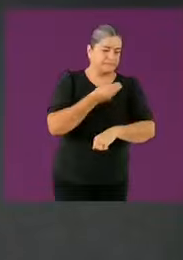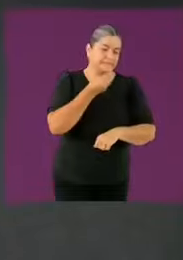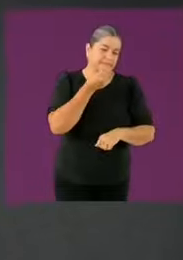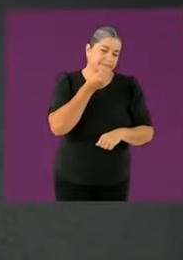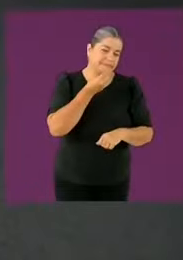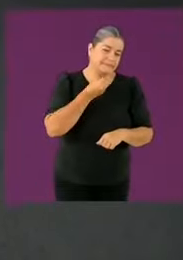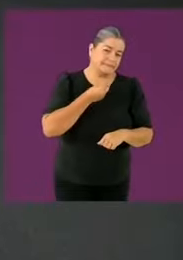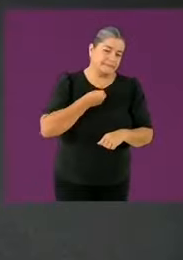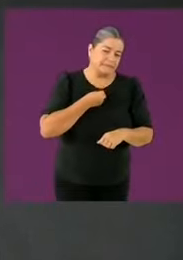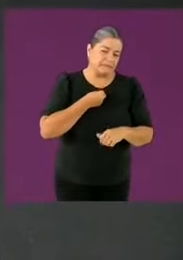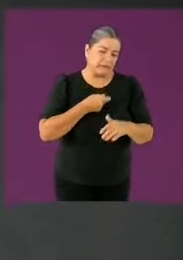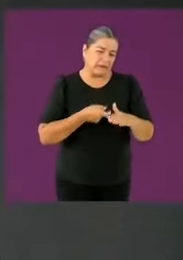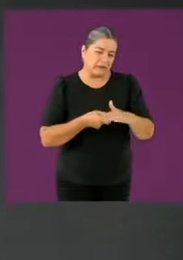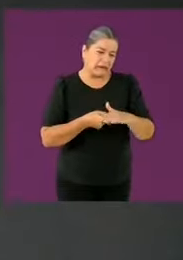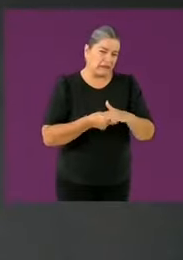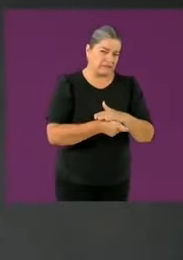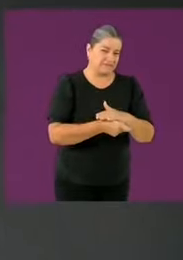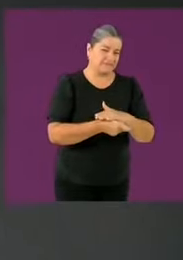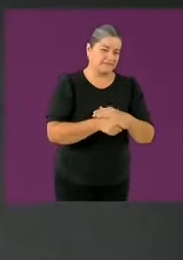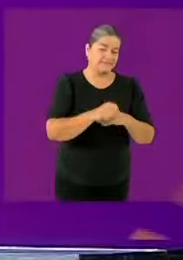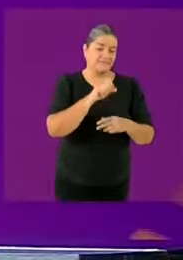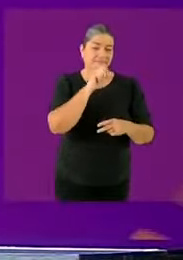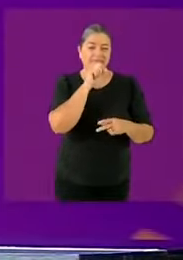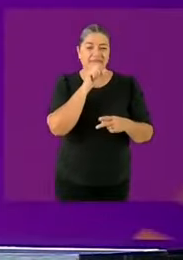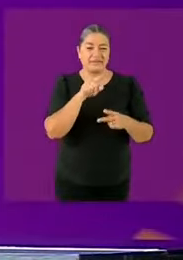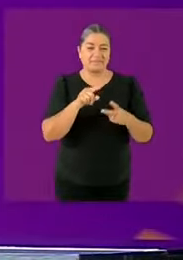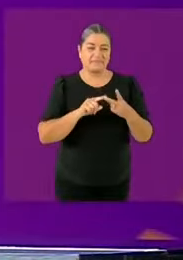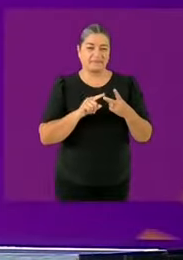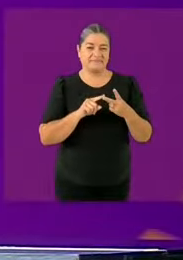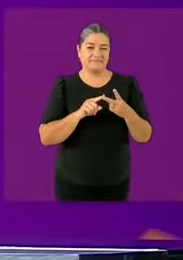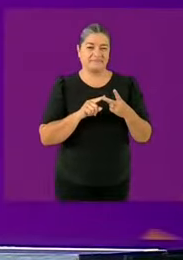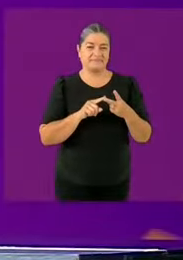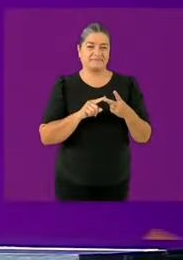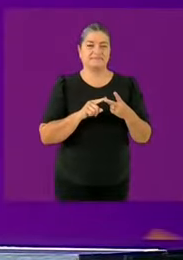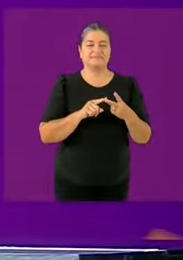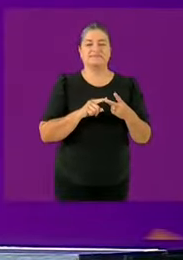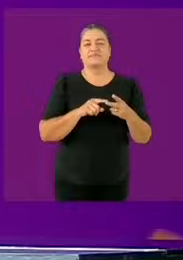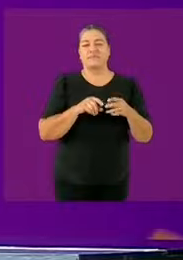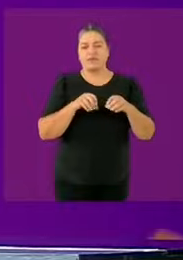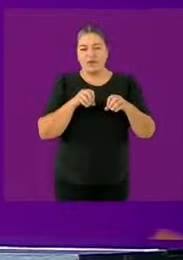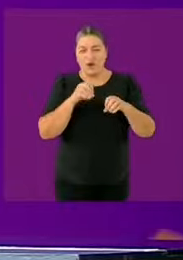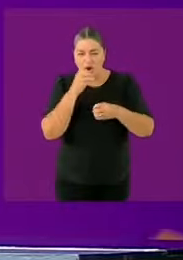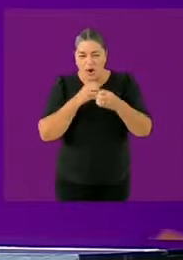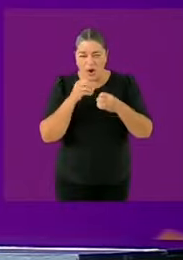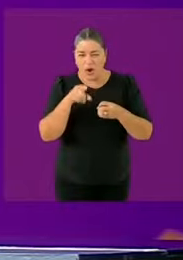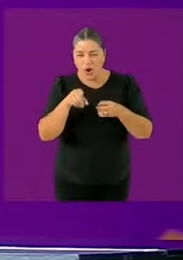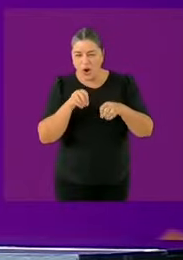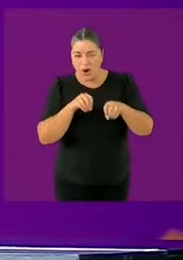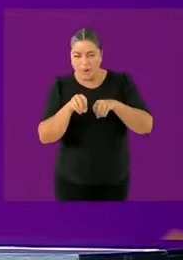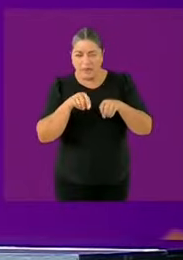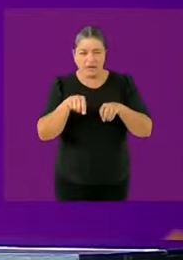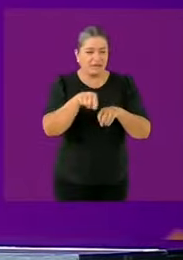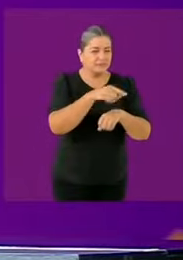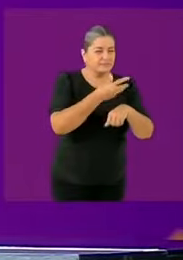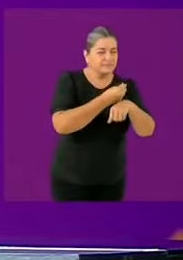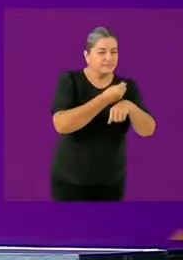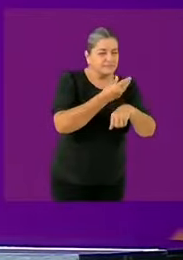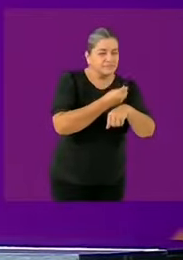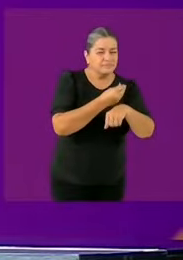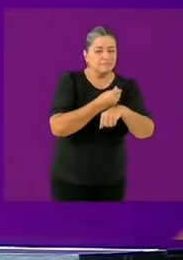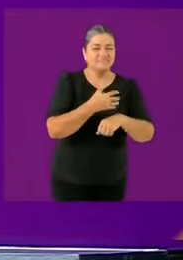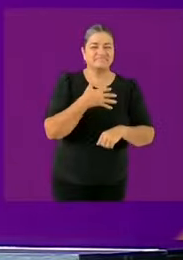públicos en contrataciones y obras, no se ha podido superar. Cada sexenio trae su gran escándalo. Privatizaciones,